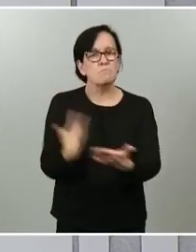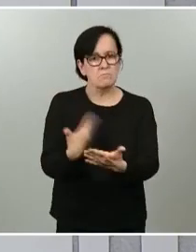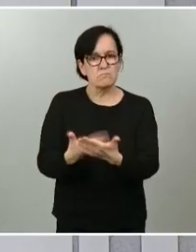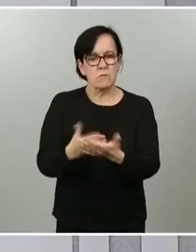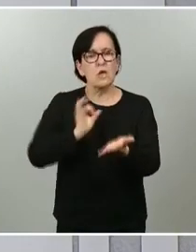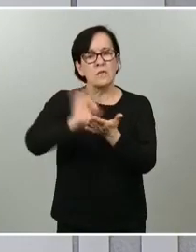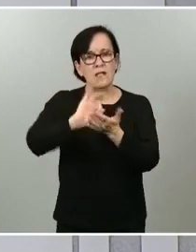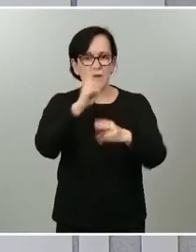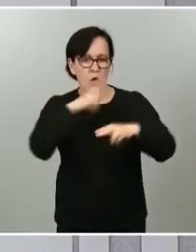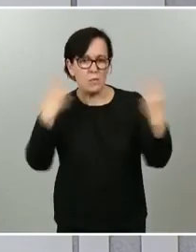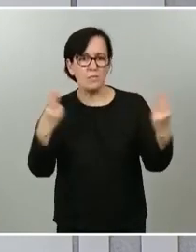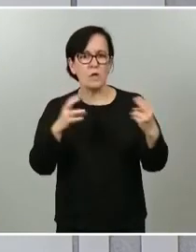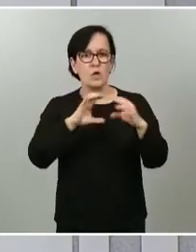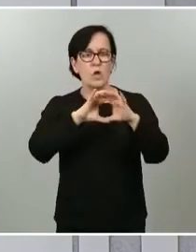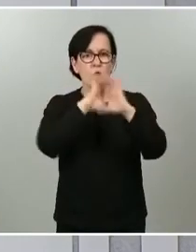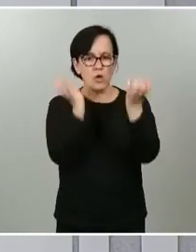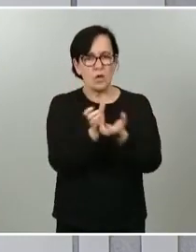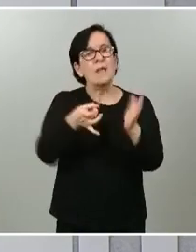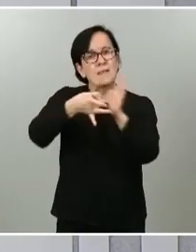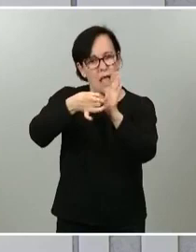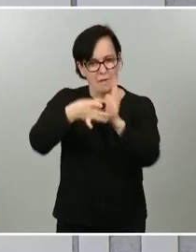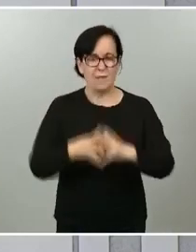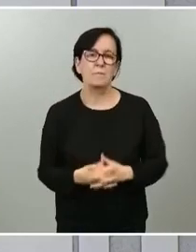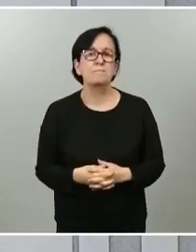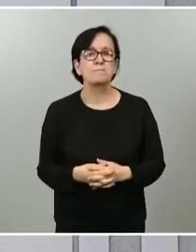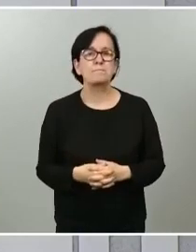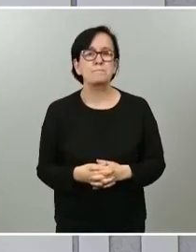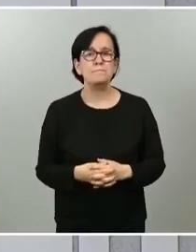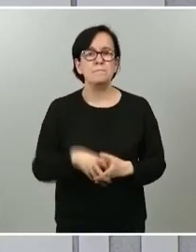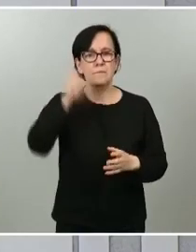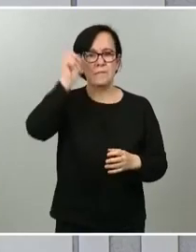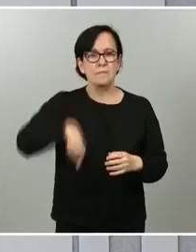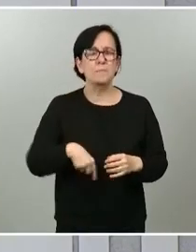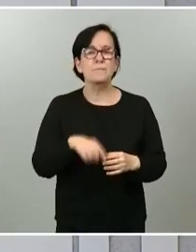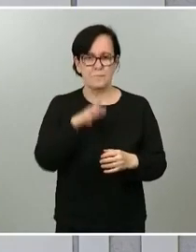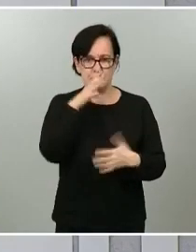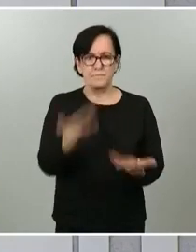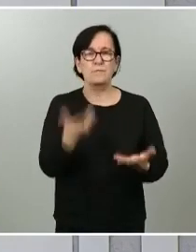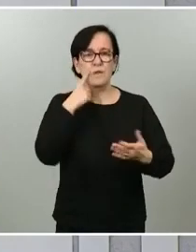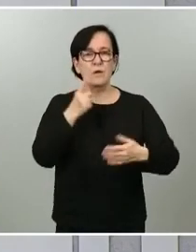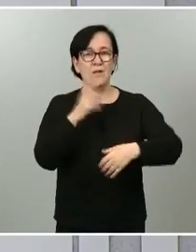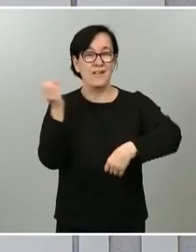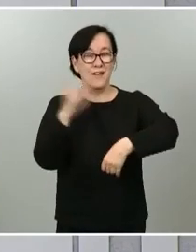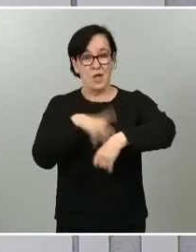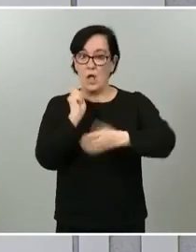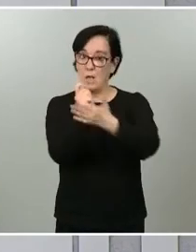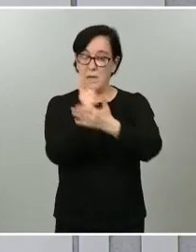públicos universales y de calidad. También, junto con el fondo no reembolsable, se ha informado a las comunidades autónomas de que